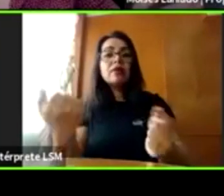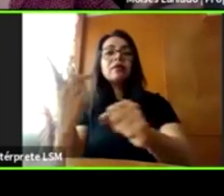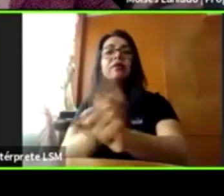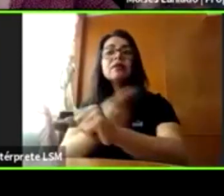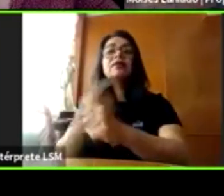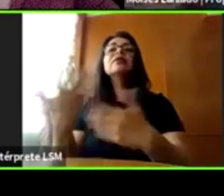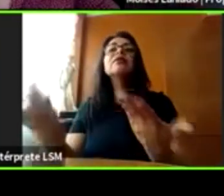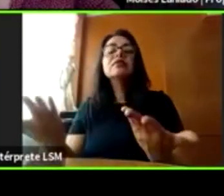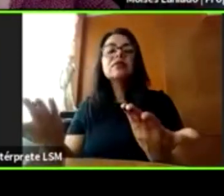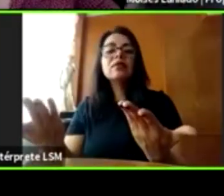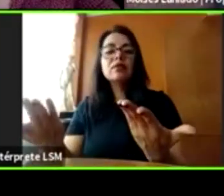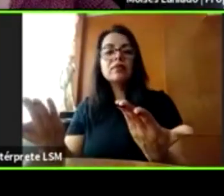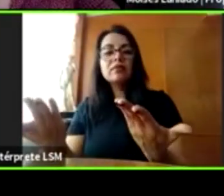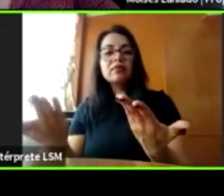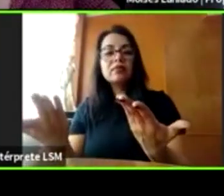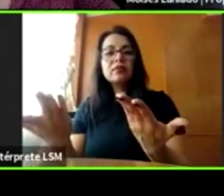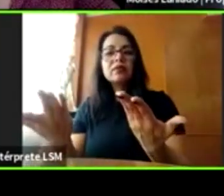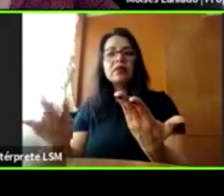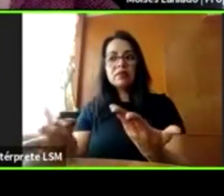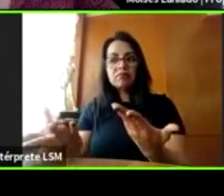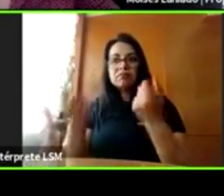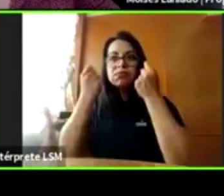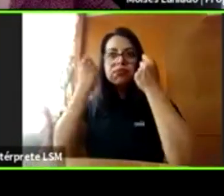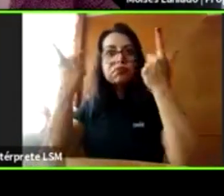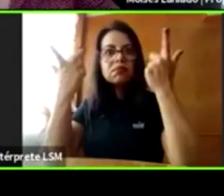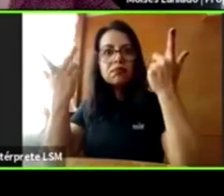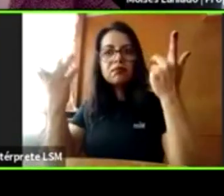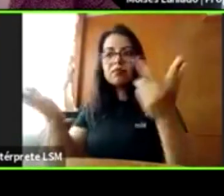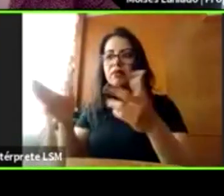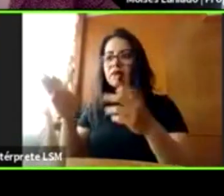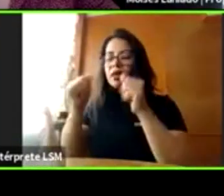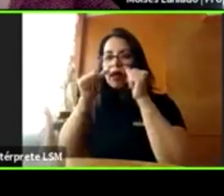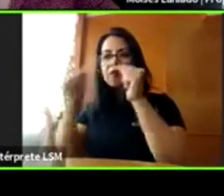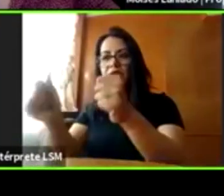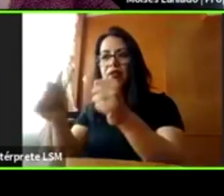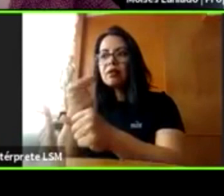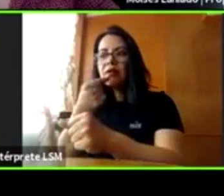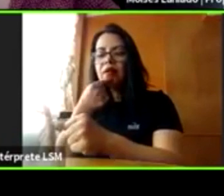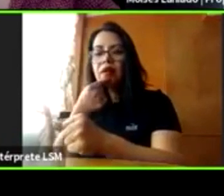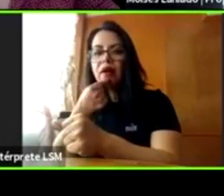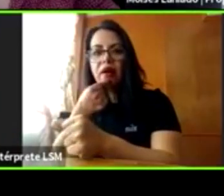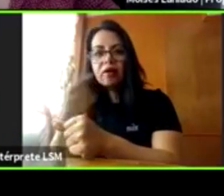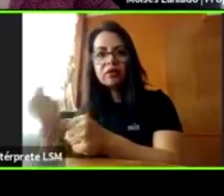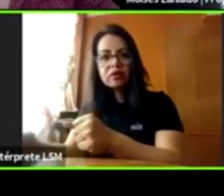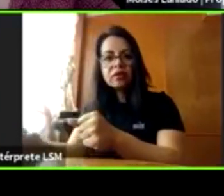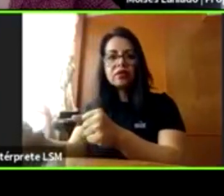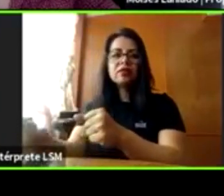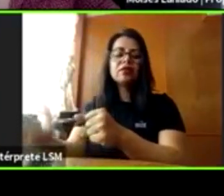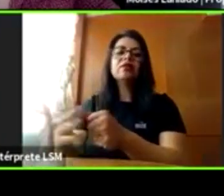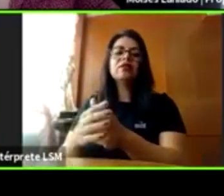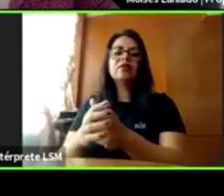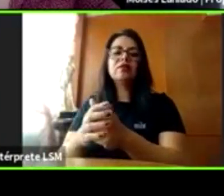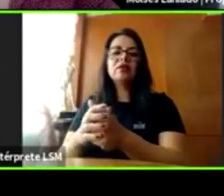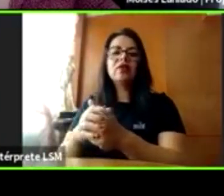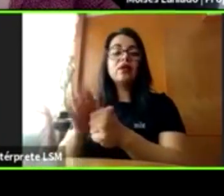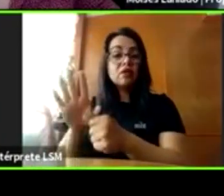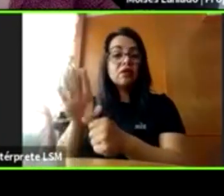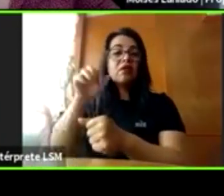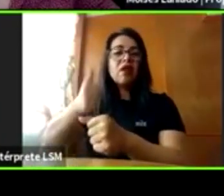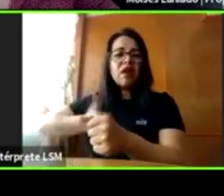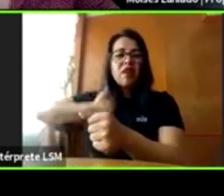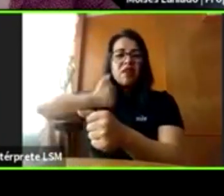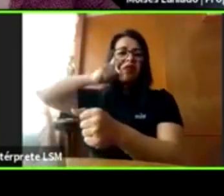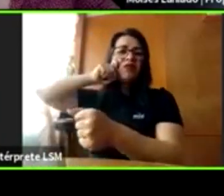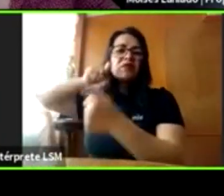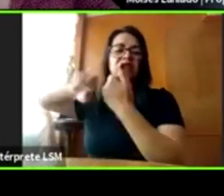que reaccionar para proteger a los niños de primera instancia y detener el abuso, el abuso